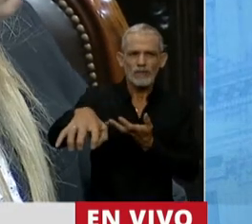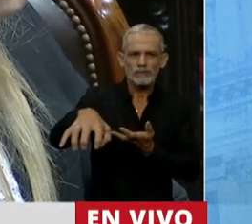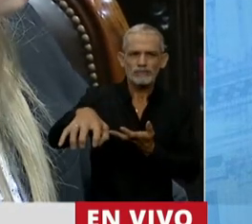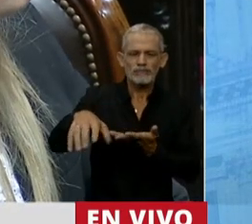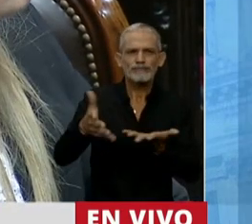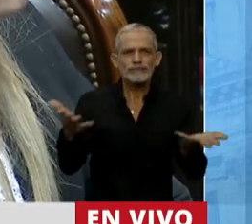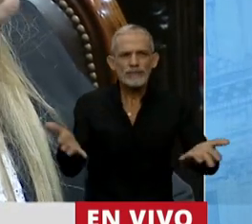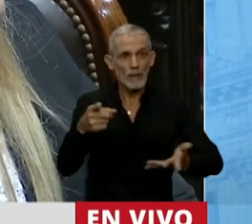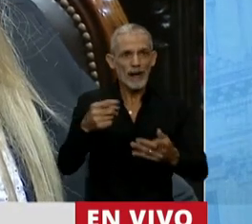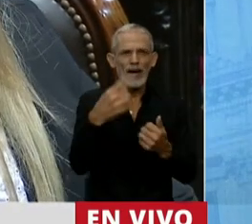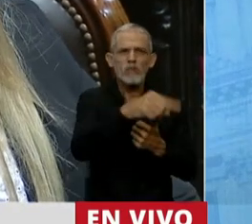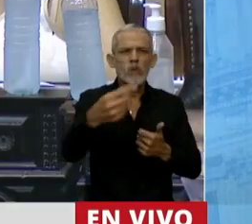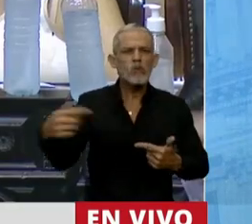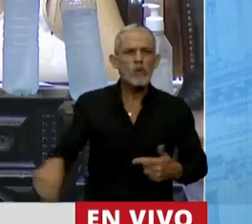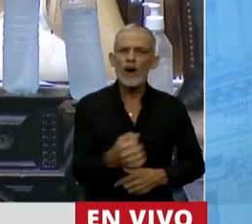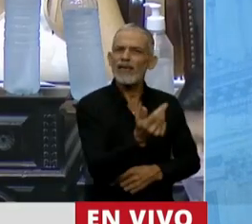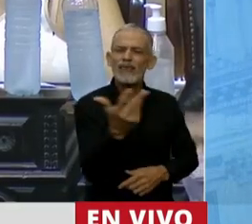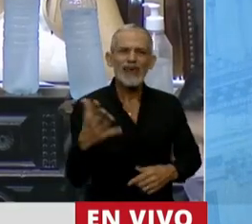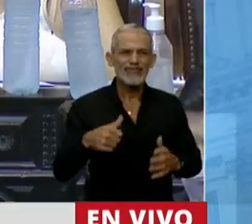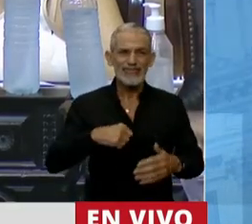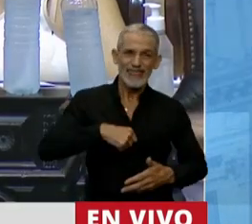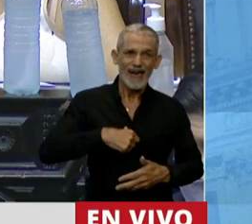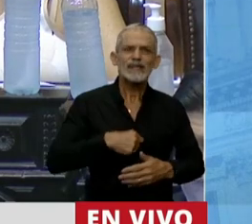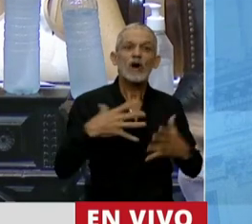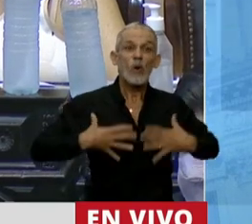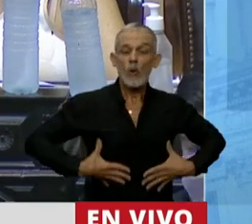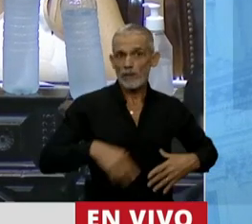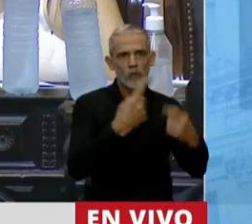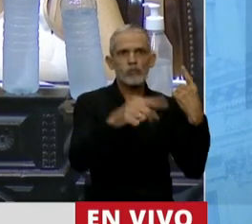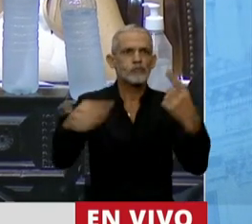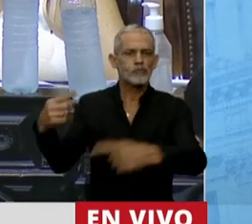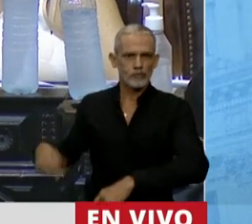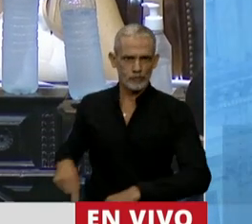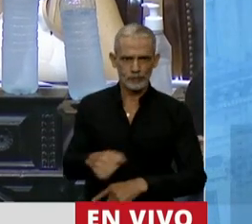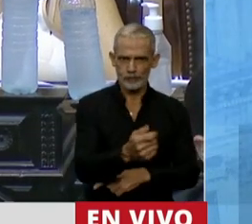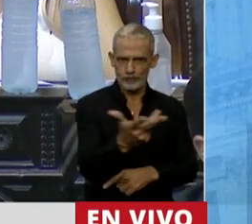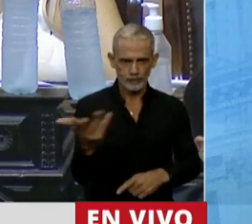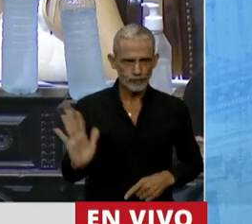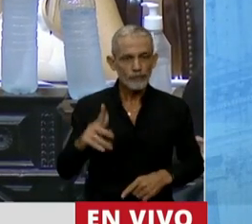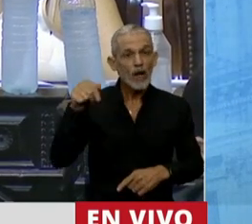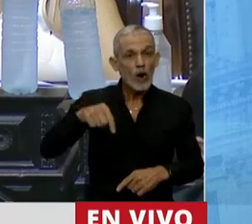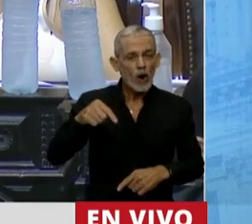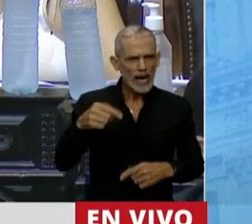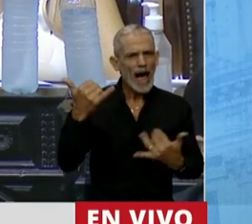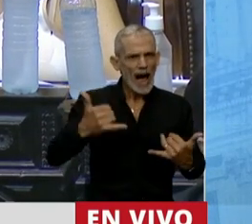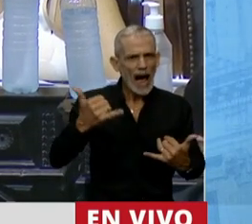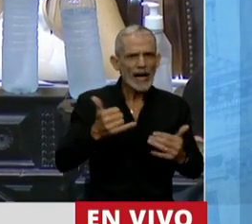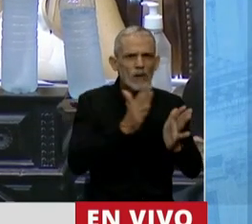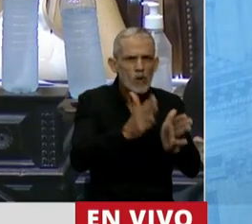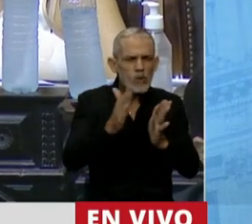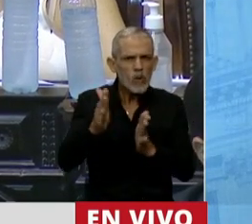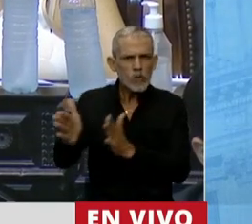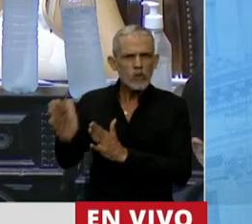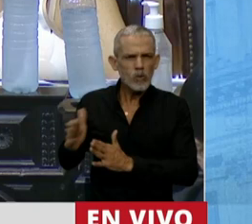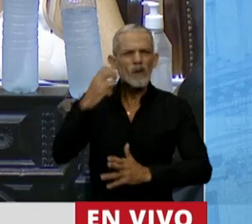para la multiplicidad de identidades y cuerpos. Hoy para este problema de salud pública tenemos estructuras en muchos casos